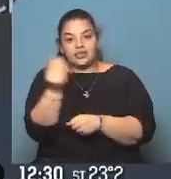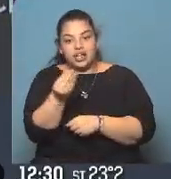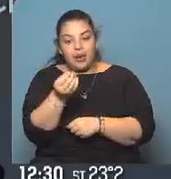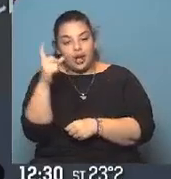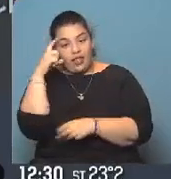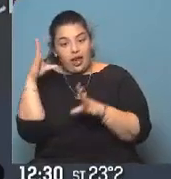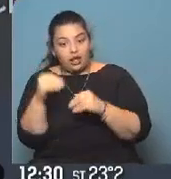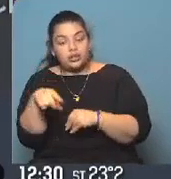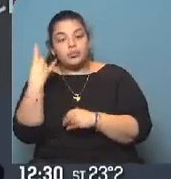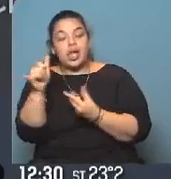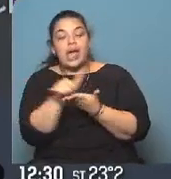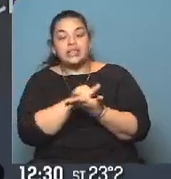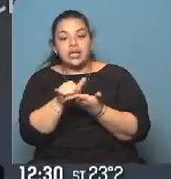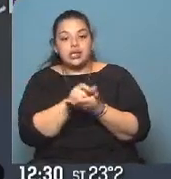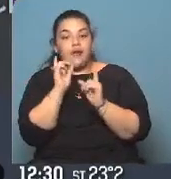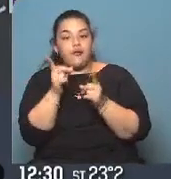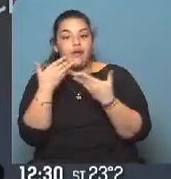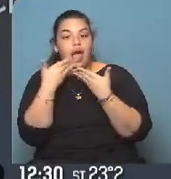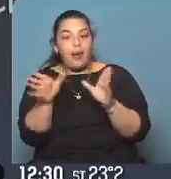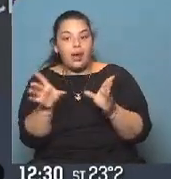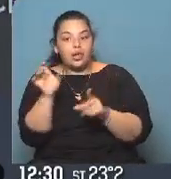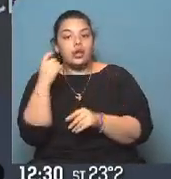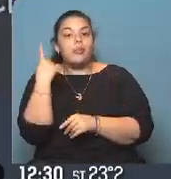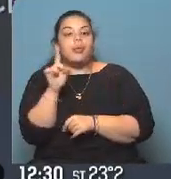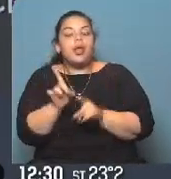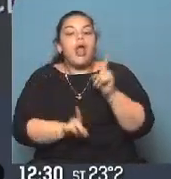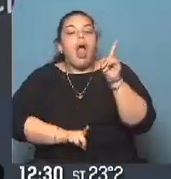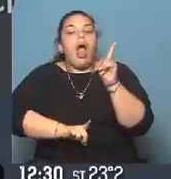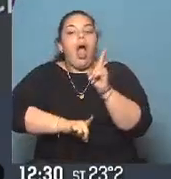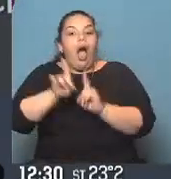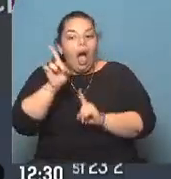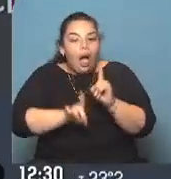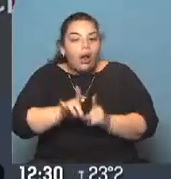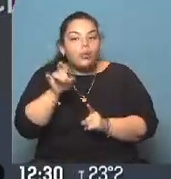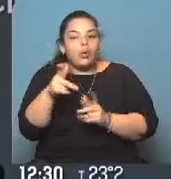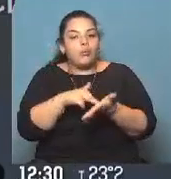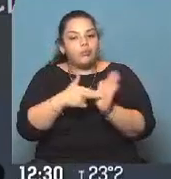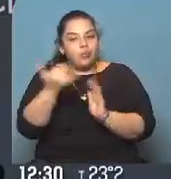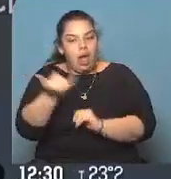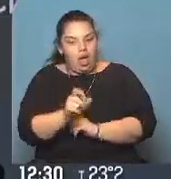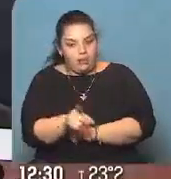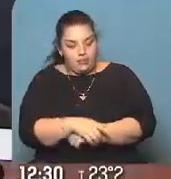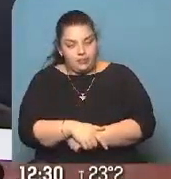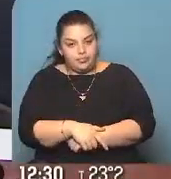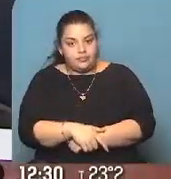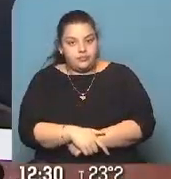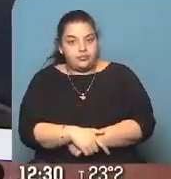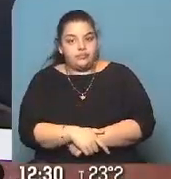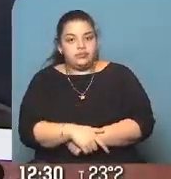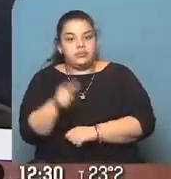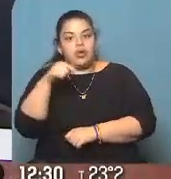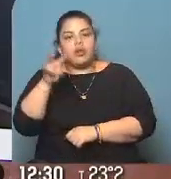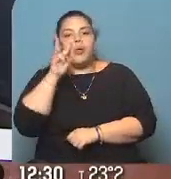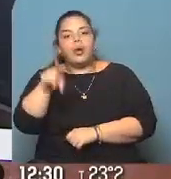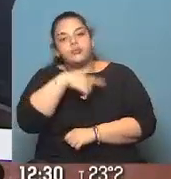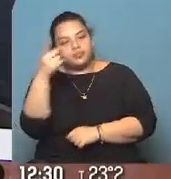22 horas. El aeropuerto internacional de Seiza permanecerá abierto con algunas afectaciones. Muy bien. Vamos a